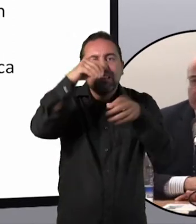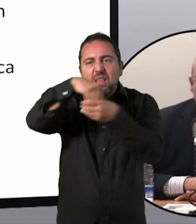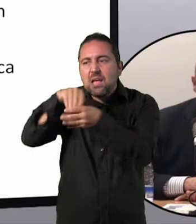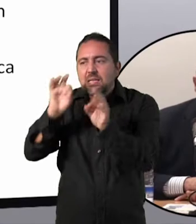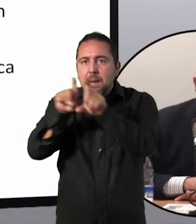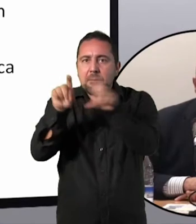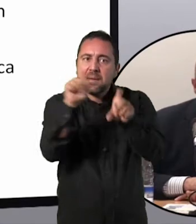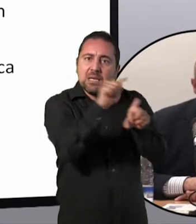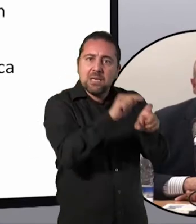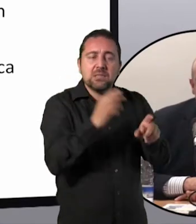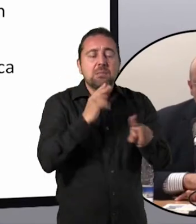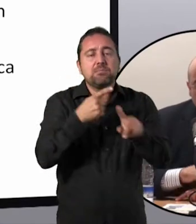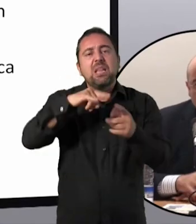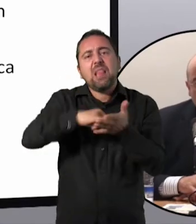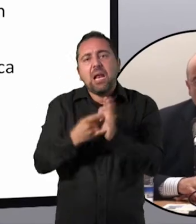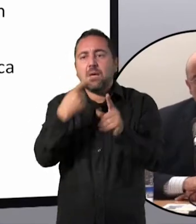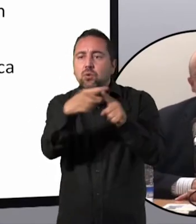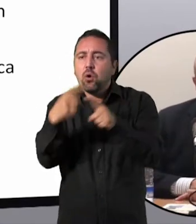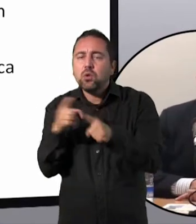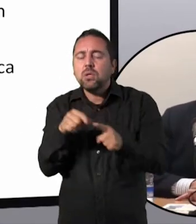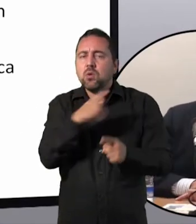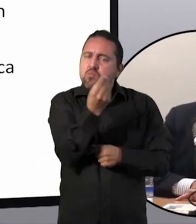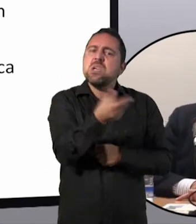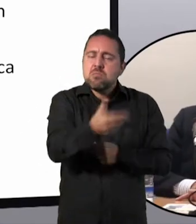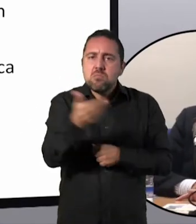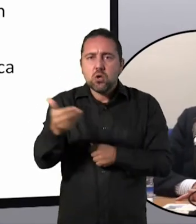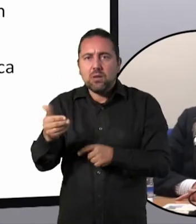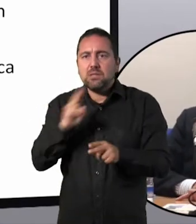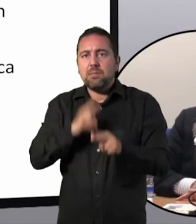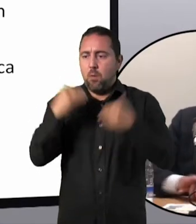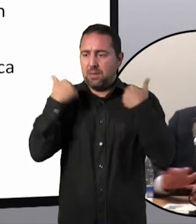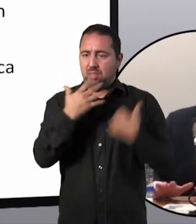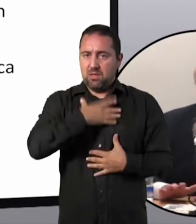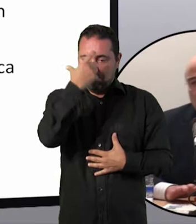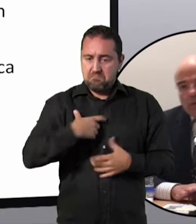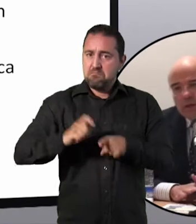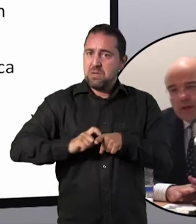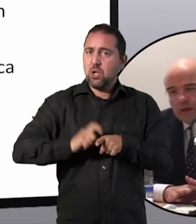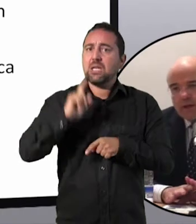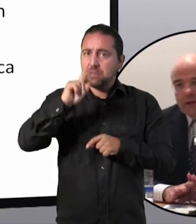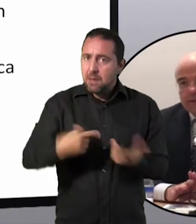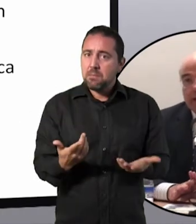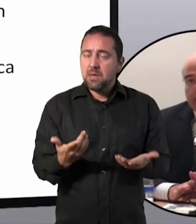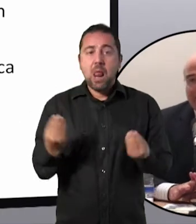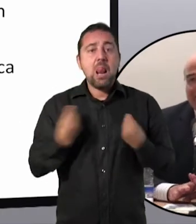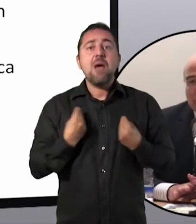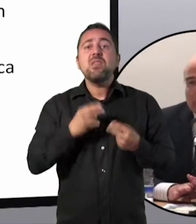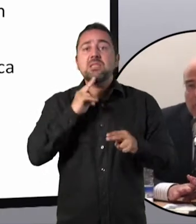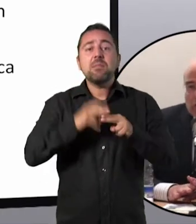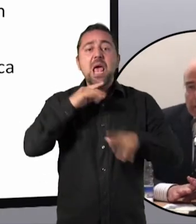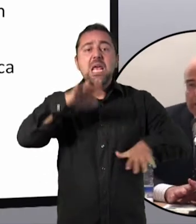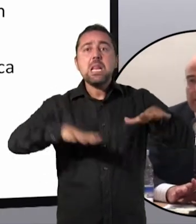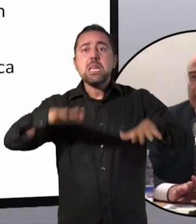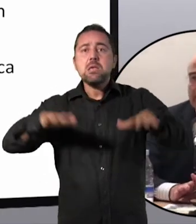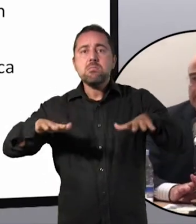competencias técnicas que son tan importantes como las competencias personales. El equilibrio en la vida está en